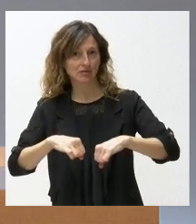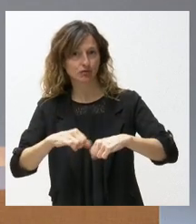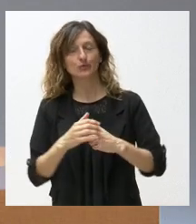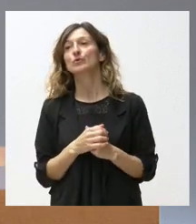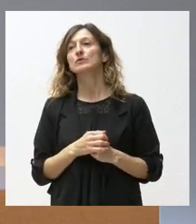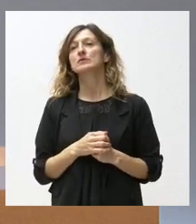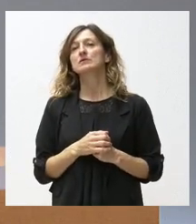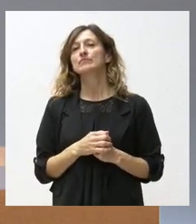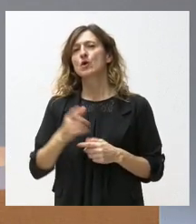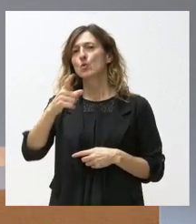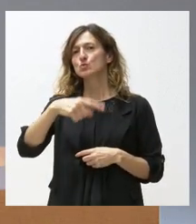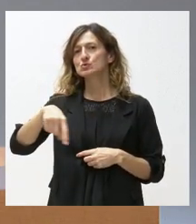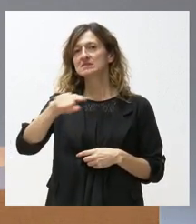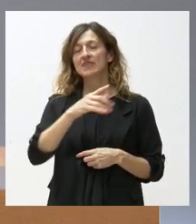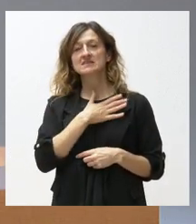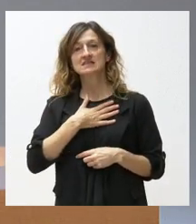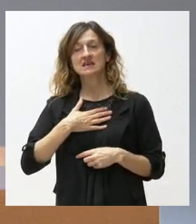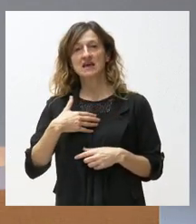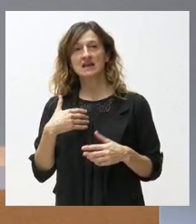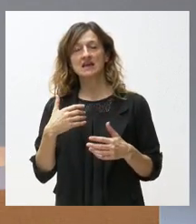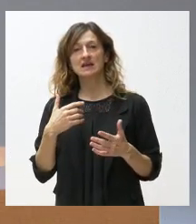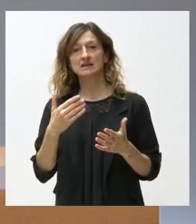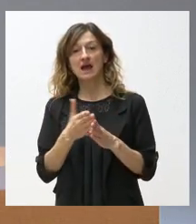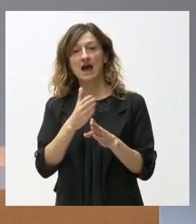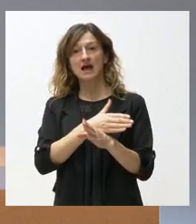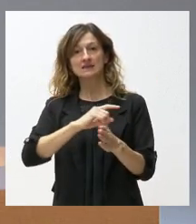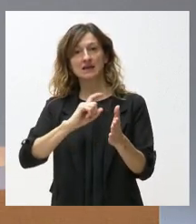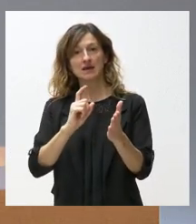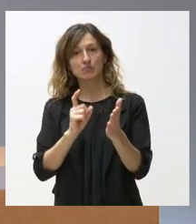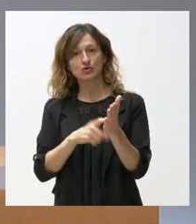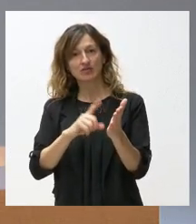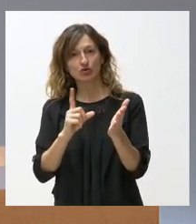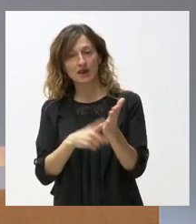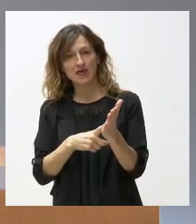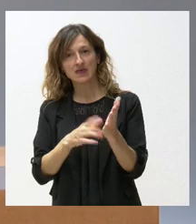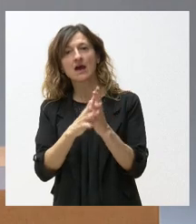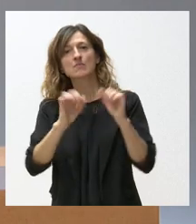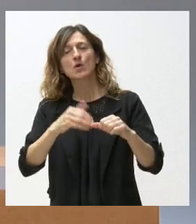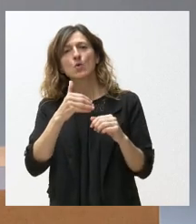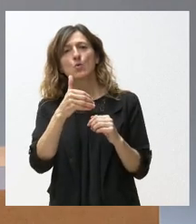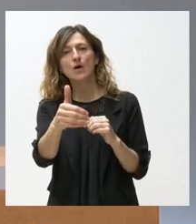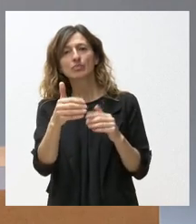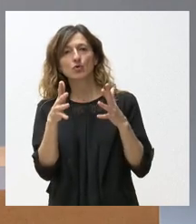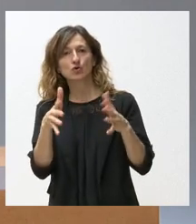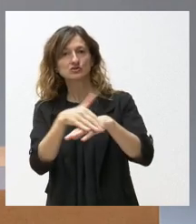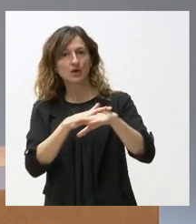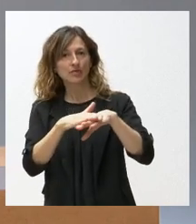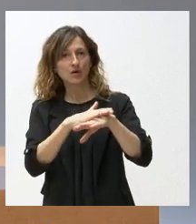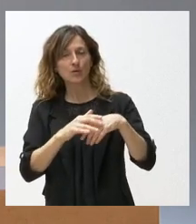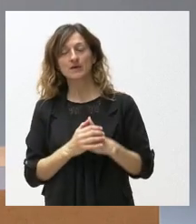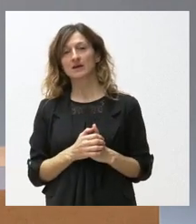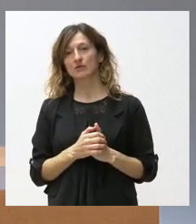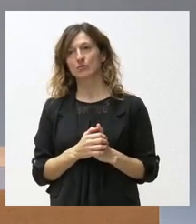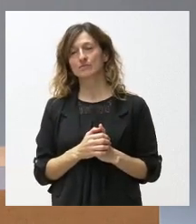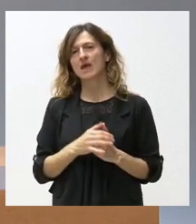cuando pretenden aprobar el anteproyecto de ley, convertirlo en proyecto de ley y aprobarlo en el Consejo de Gobierno. Si hay plazo